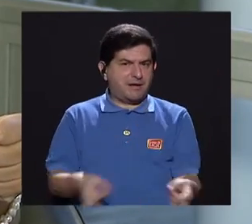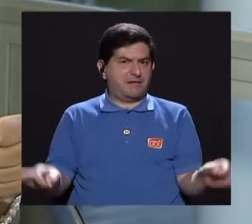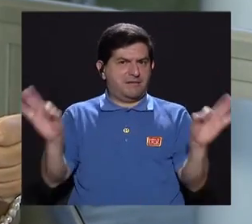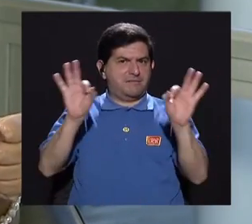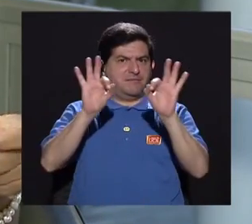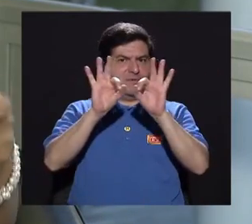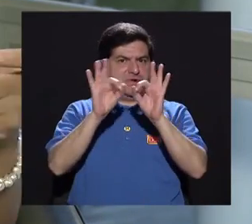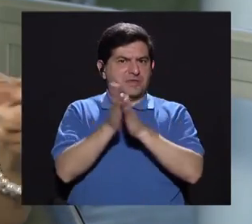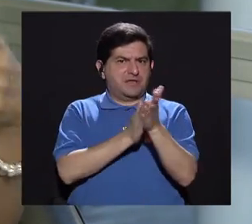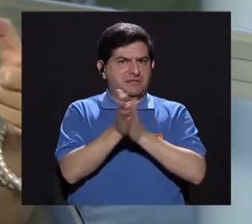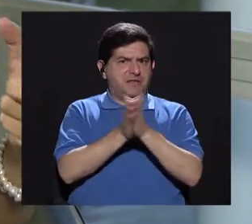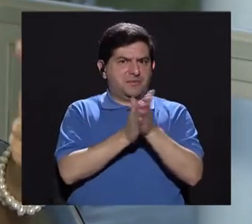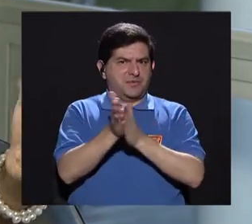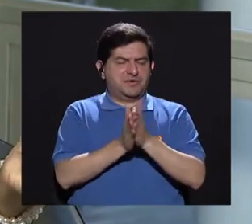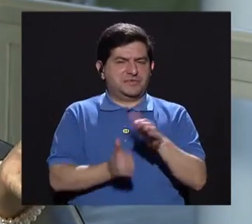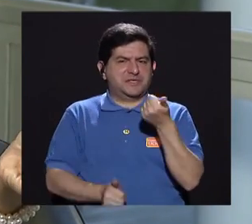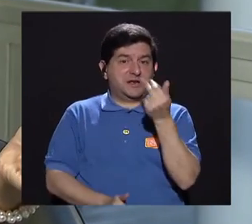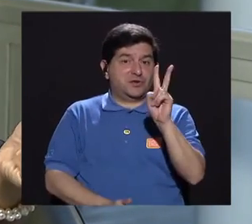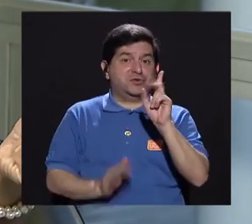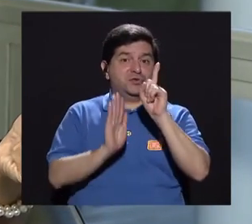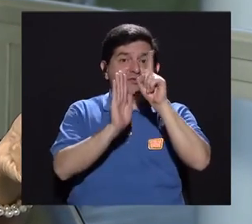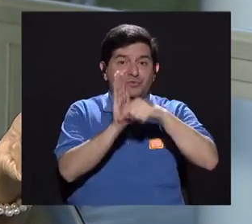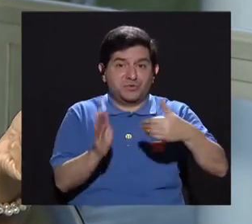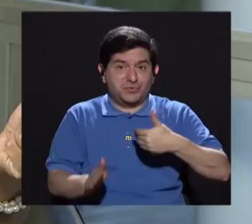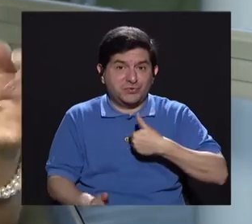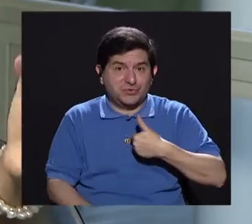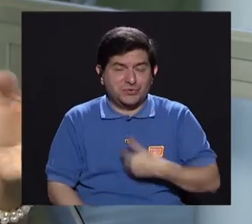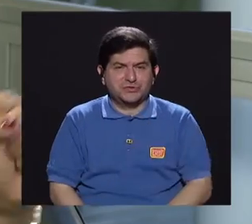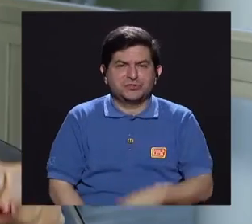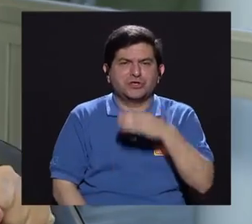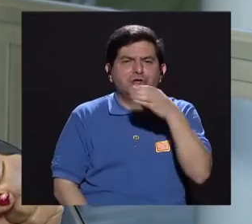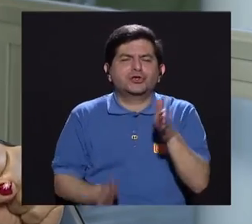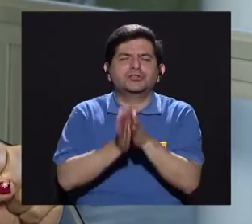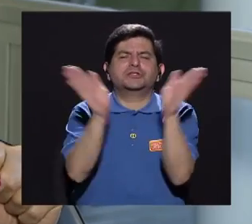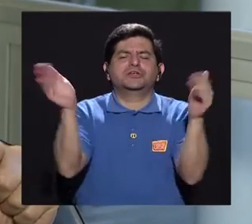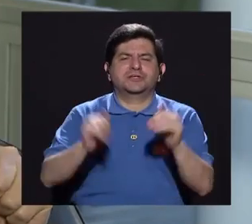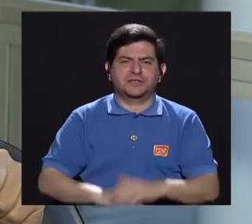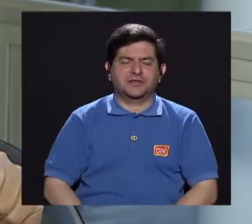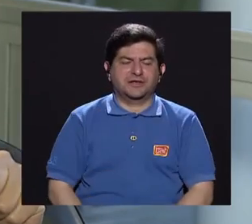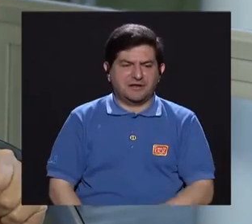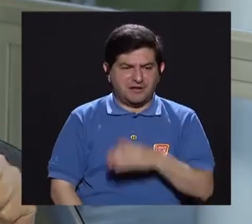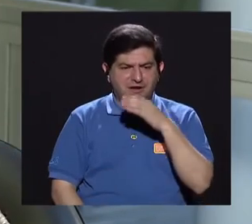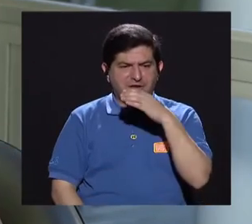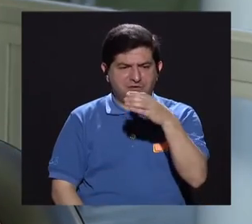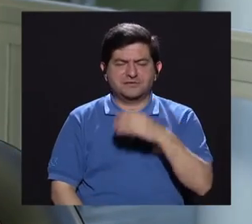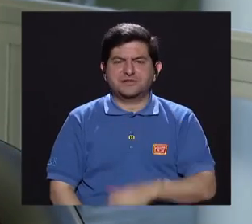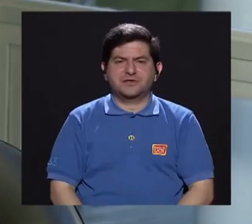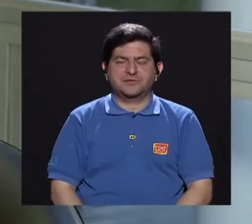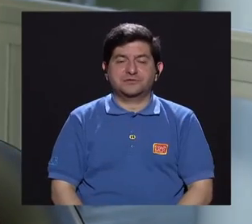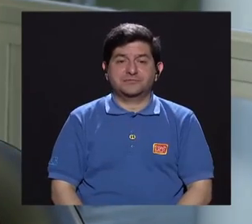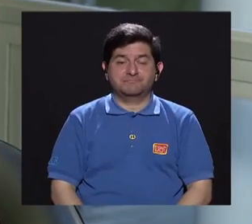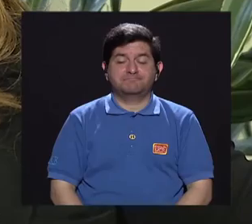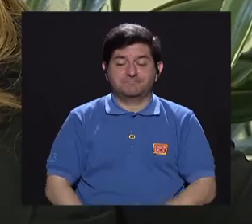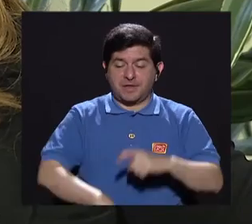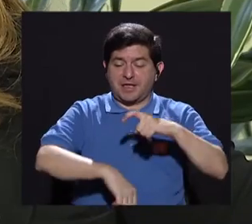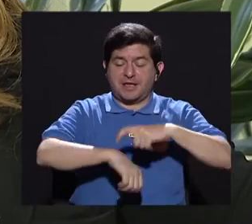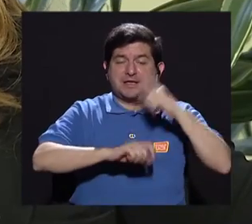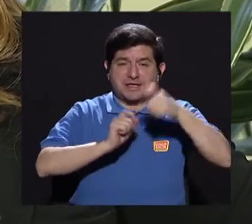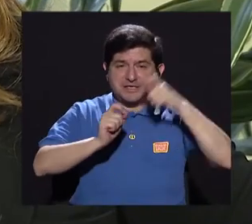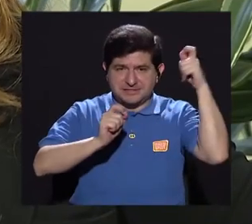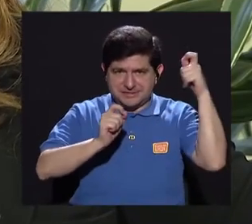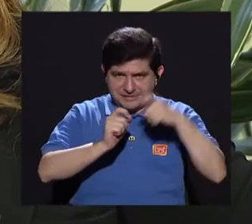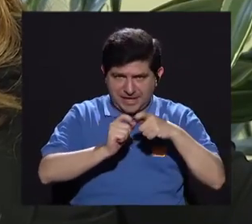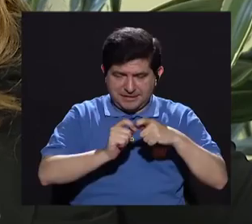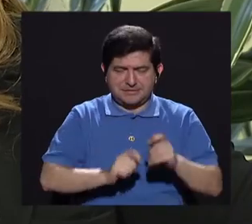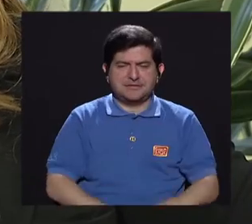importancia de, para sacarle provecho a esos 12 minutos, ¿recomendaciones generales, doctora? Recomendaciones, bueno, ser puntuales, ¿verdad?